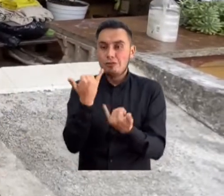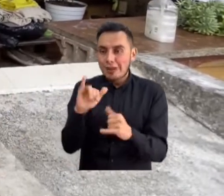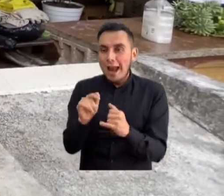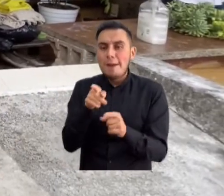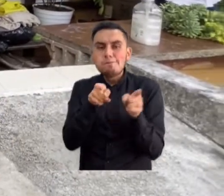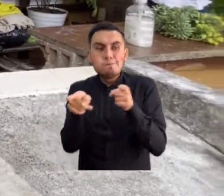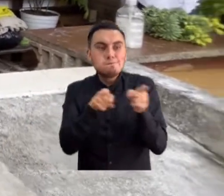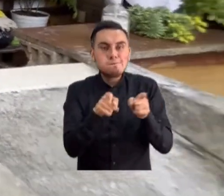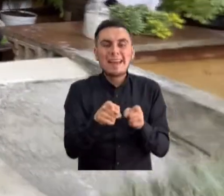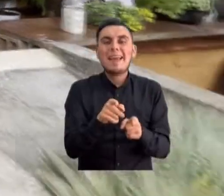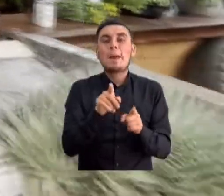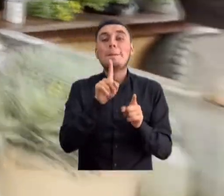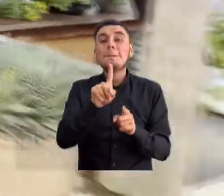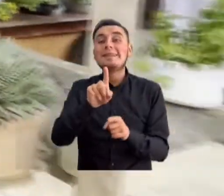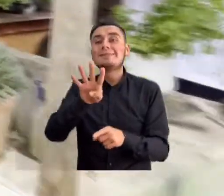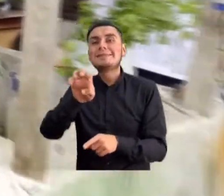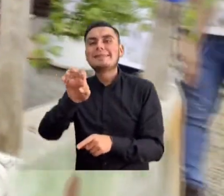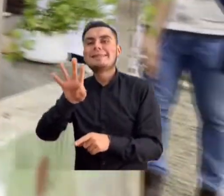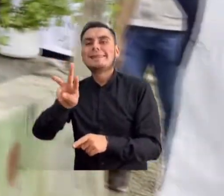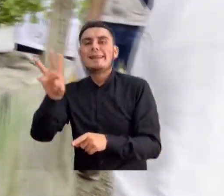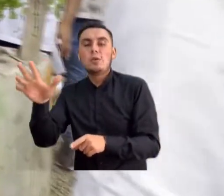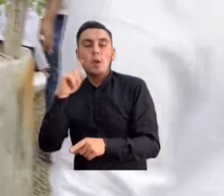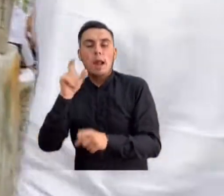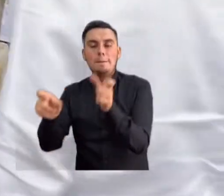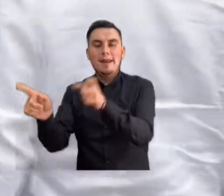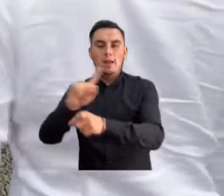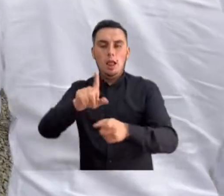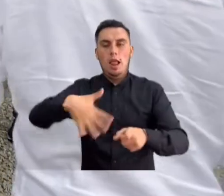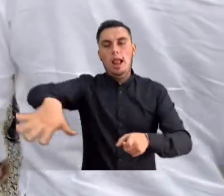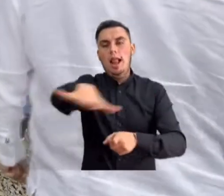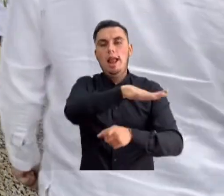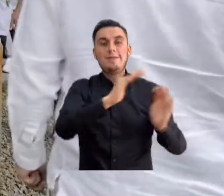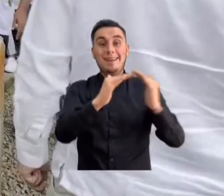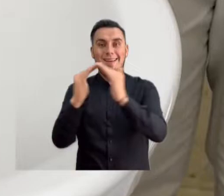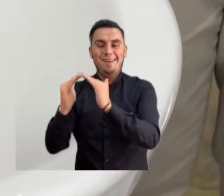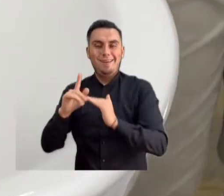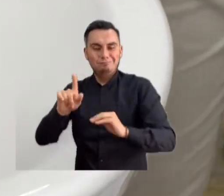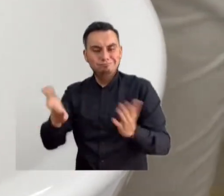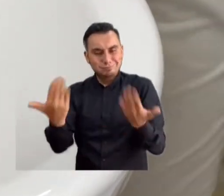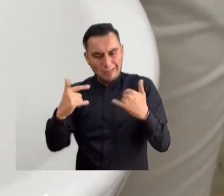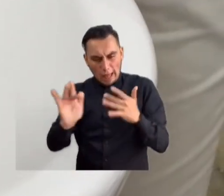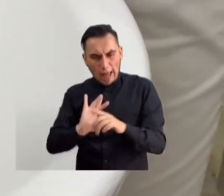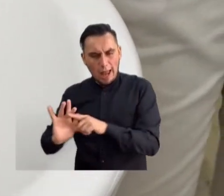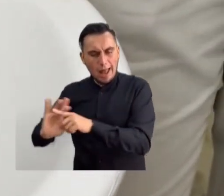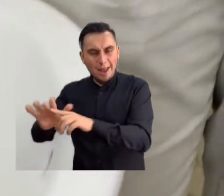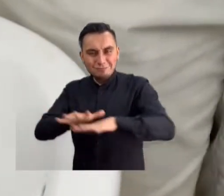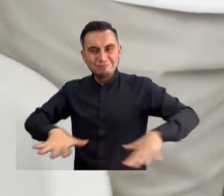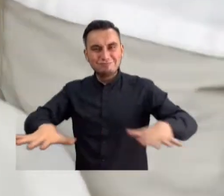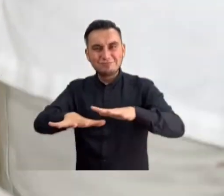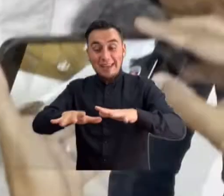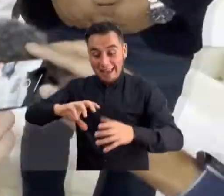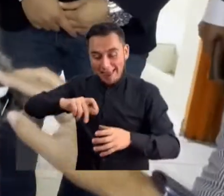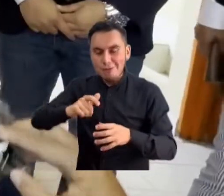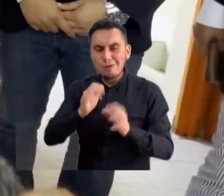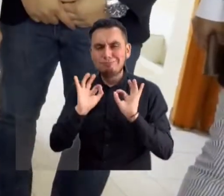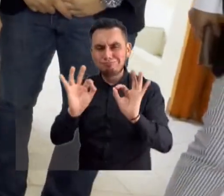beneficia a 1.934 personas en 423 hogares. El acueducto sí funciona.